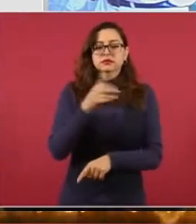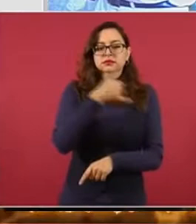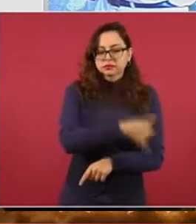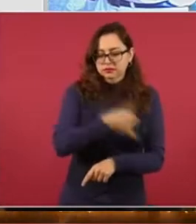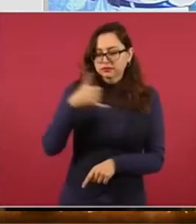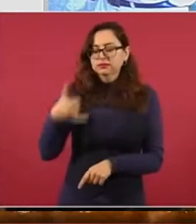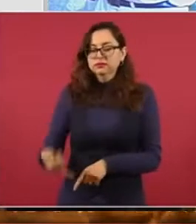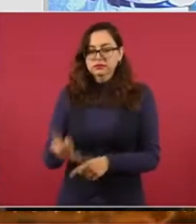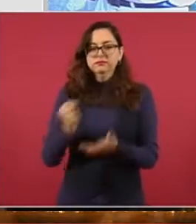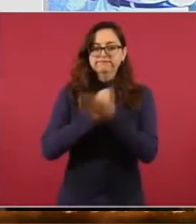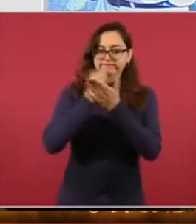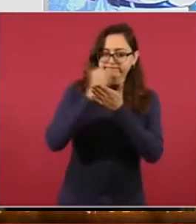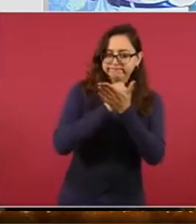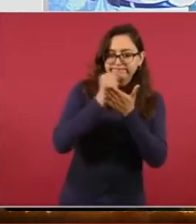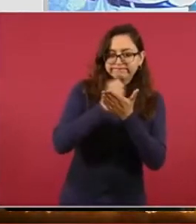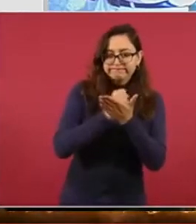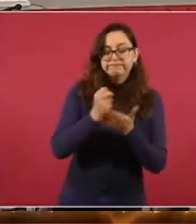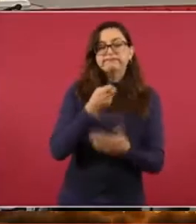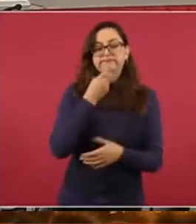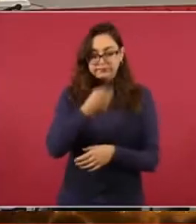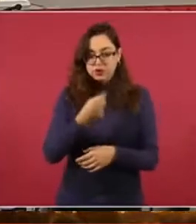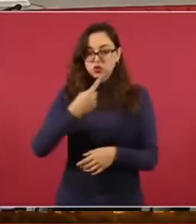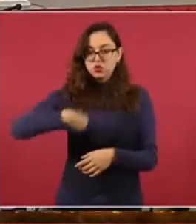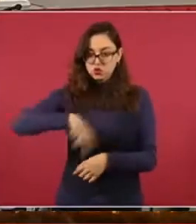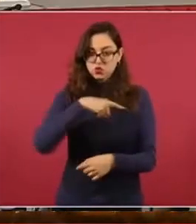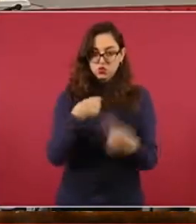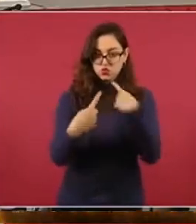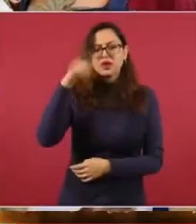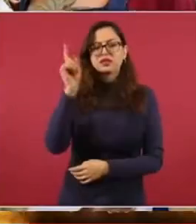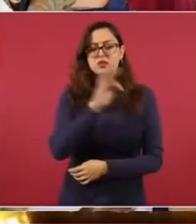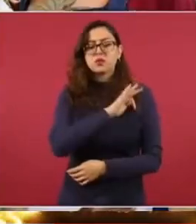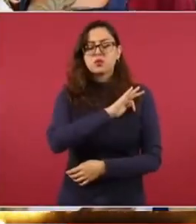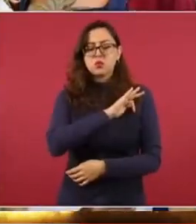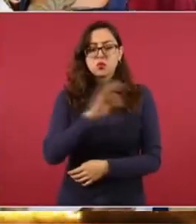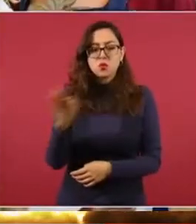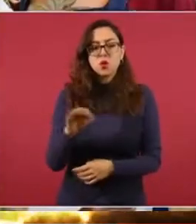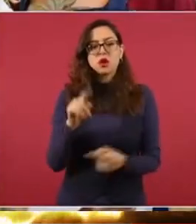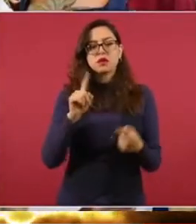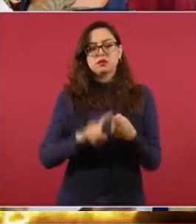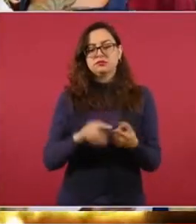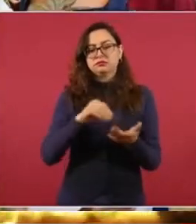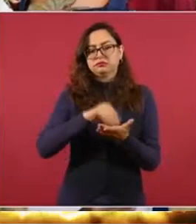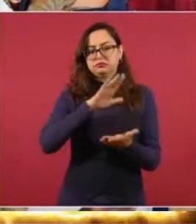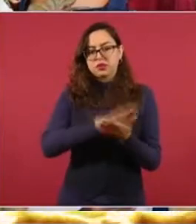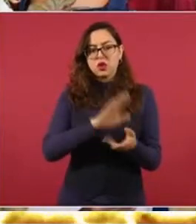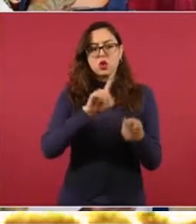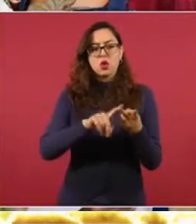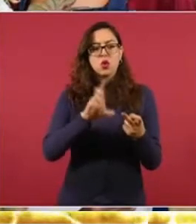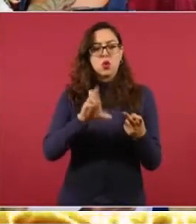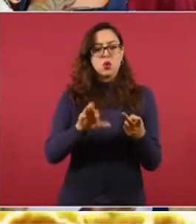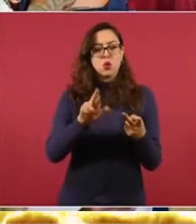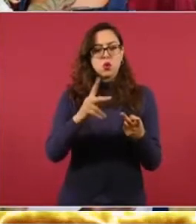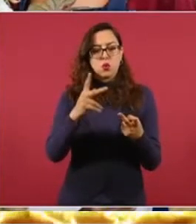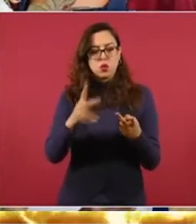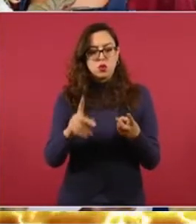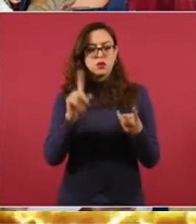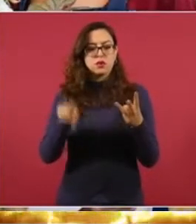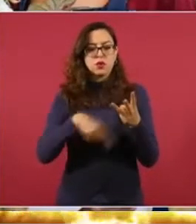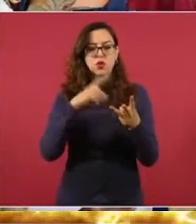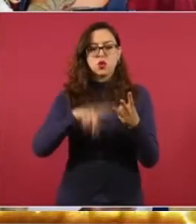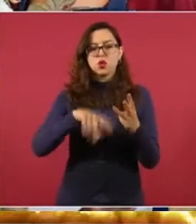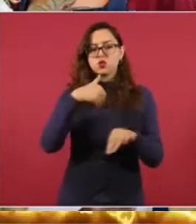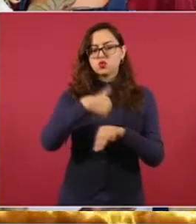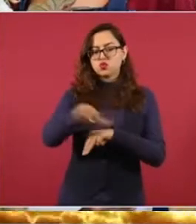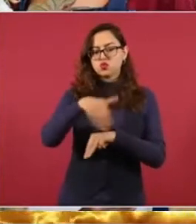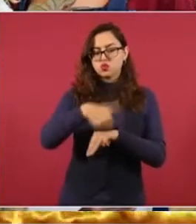trabajando con su director y también en algunas reformas de ley. Como puedes observar, los pasos para registrarse